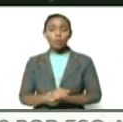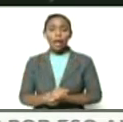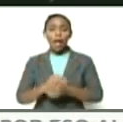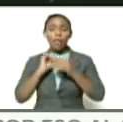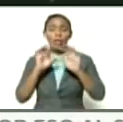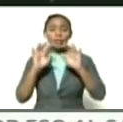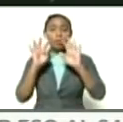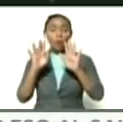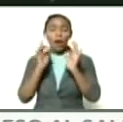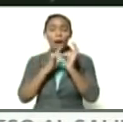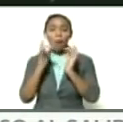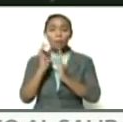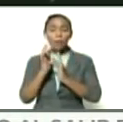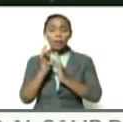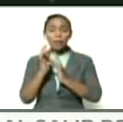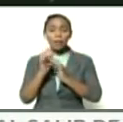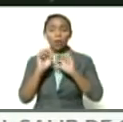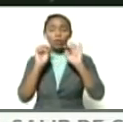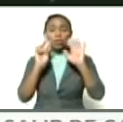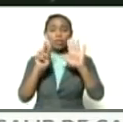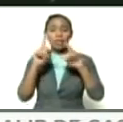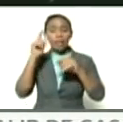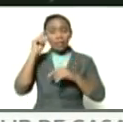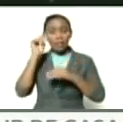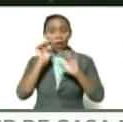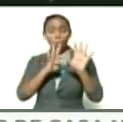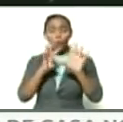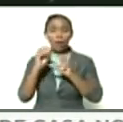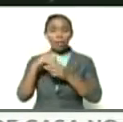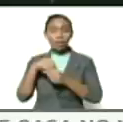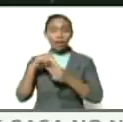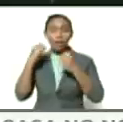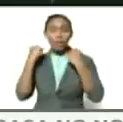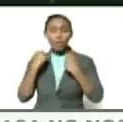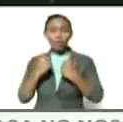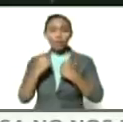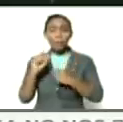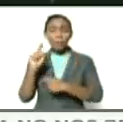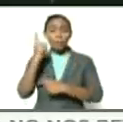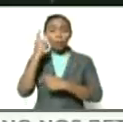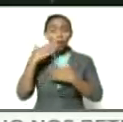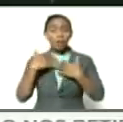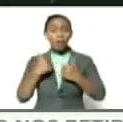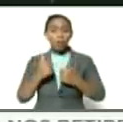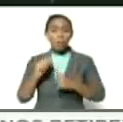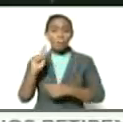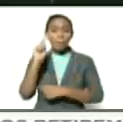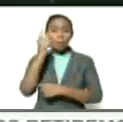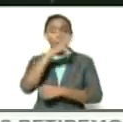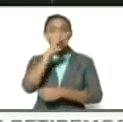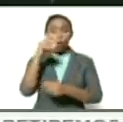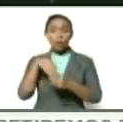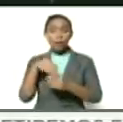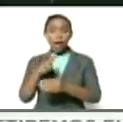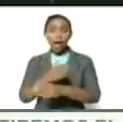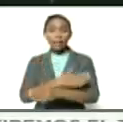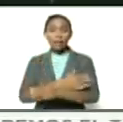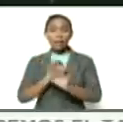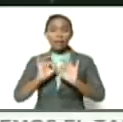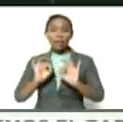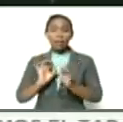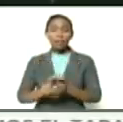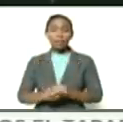19 de abril cae en los 7 días de cuarentena radical primero la salud primero la cuarentena antes que nada